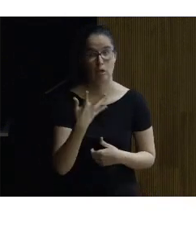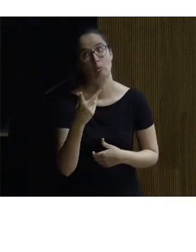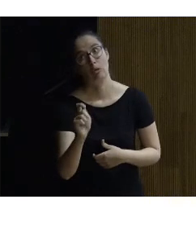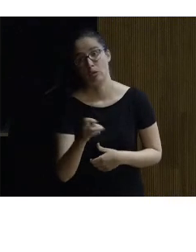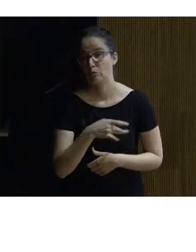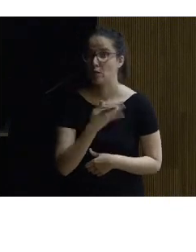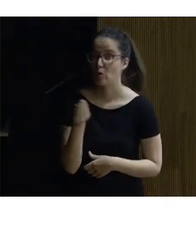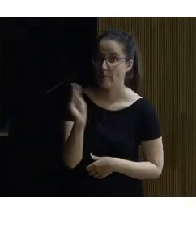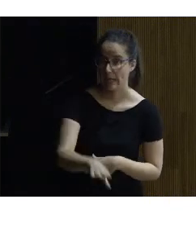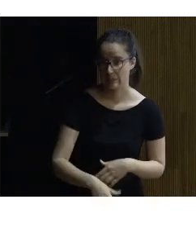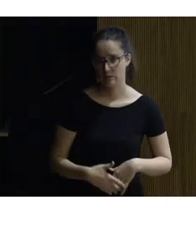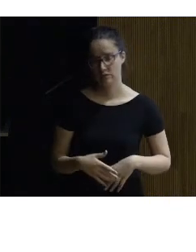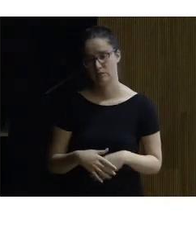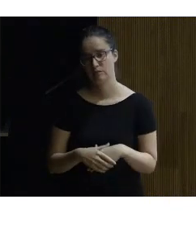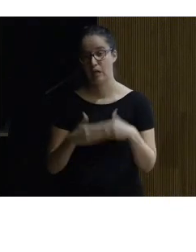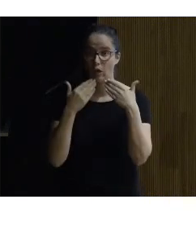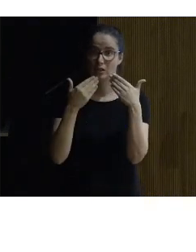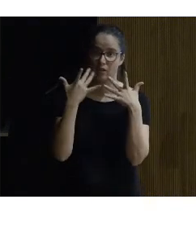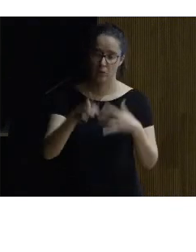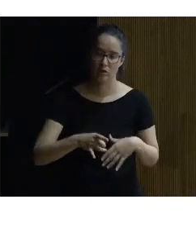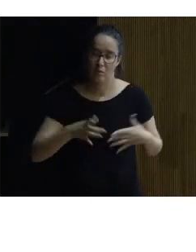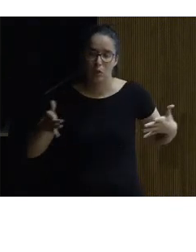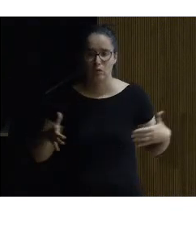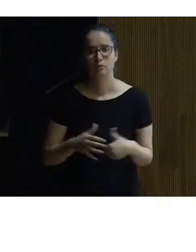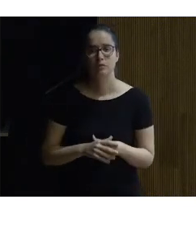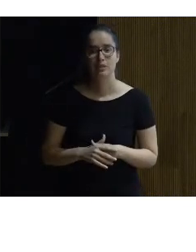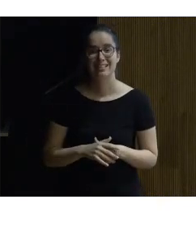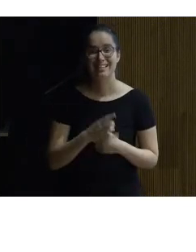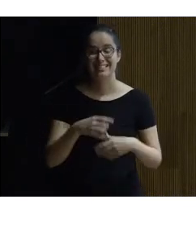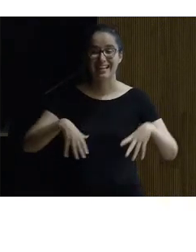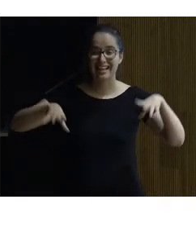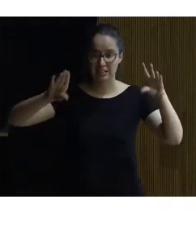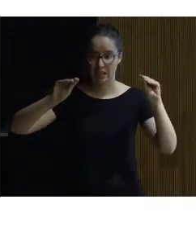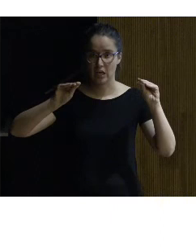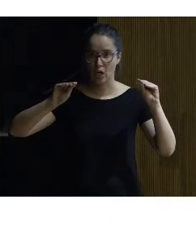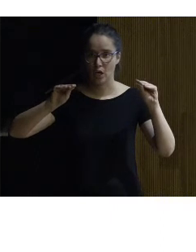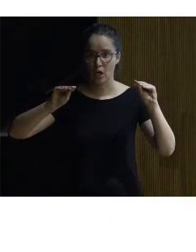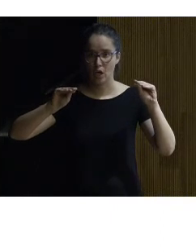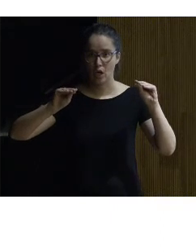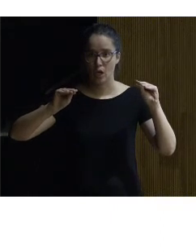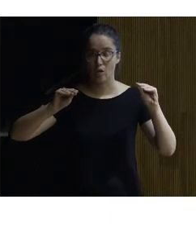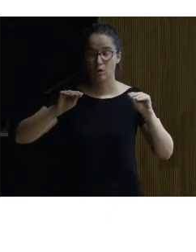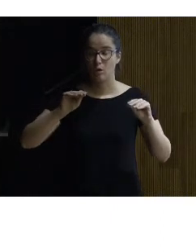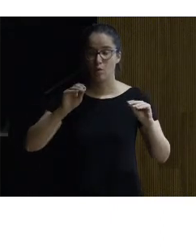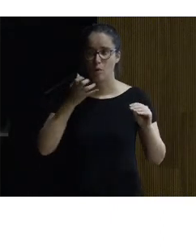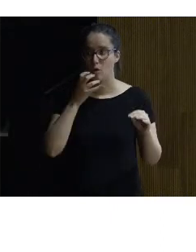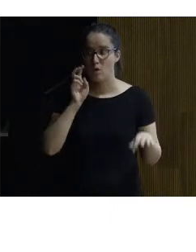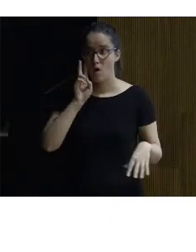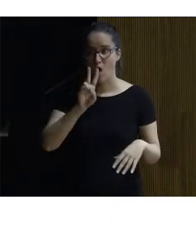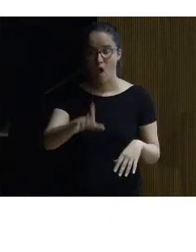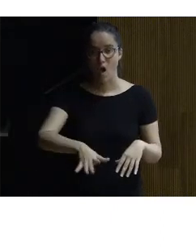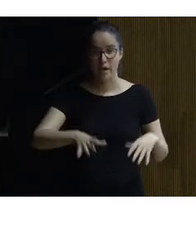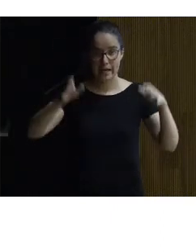ya saben los agradecimientos también llevan tiempo y esta catedral fue una visión una visión que estaba